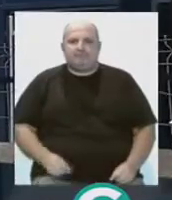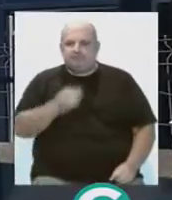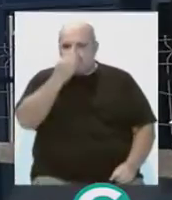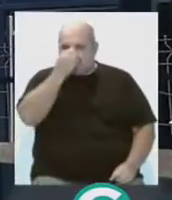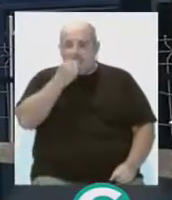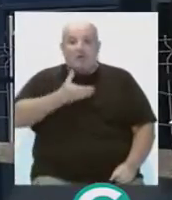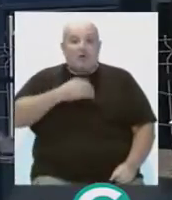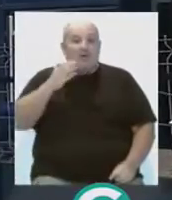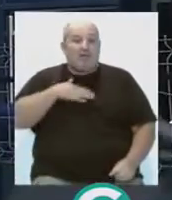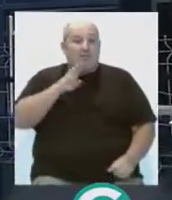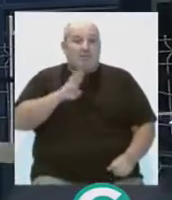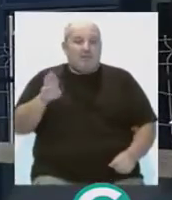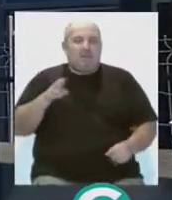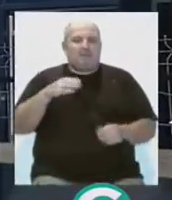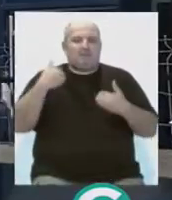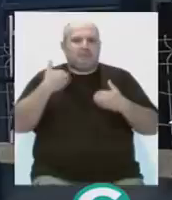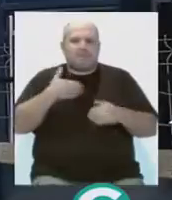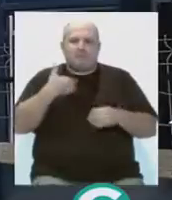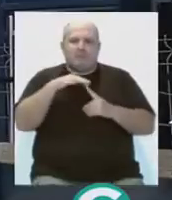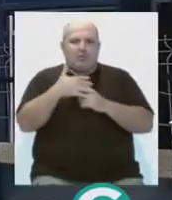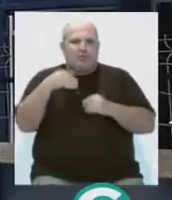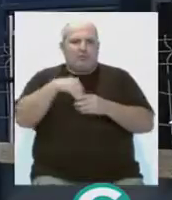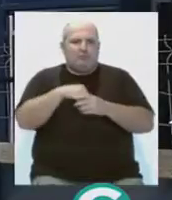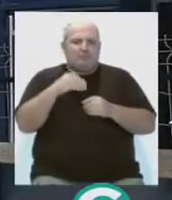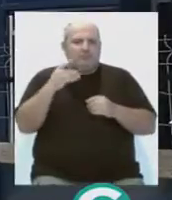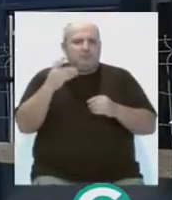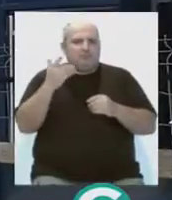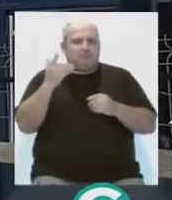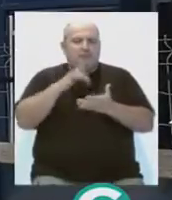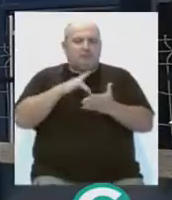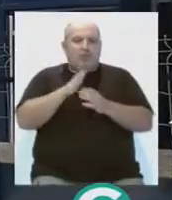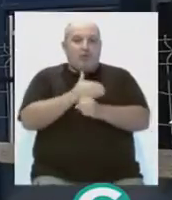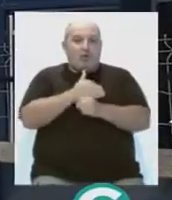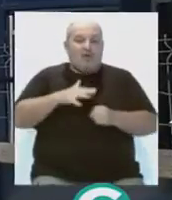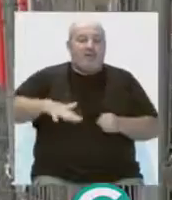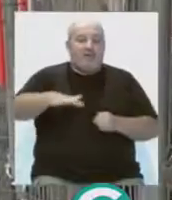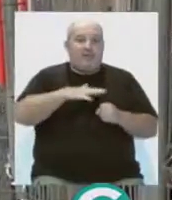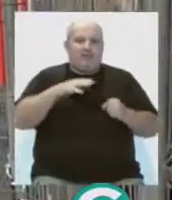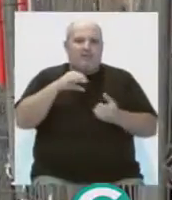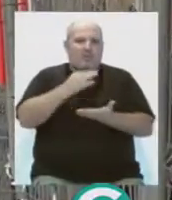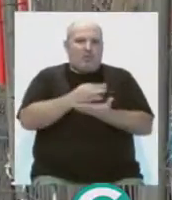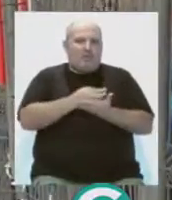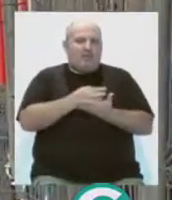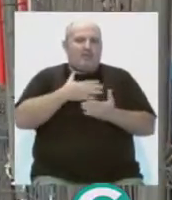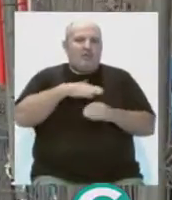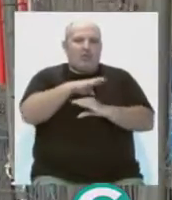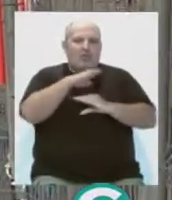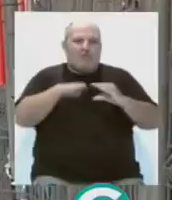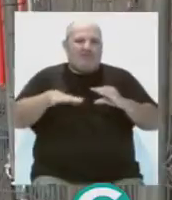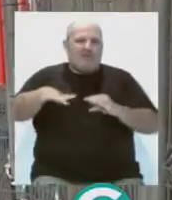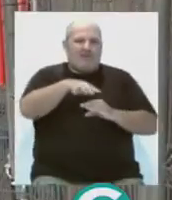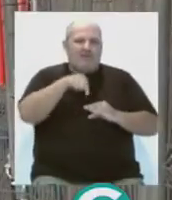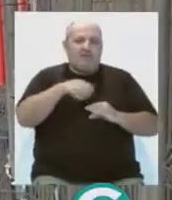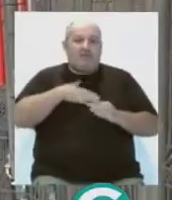El concejal del Partido Popular ha lamentado la situación que está provocando en muchas zonas de la ciudad, y en especial de la zona franca, la